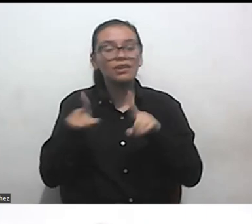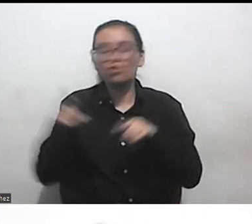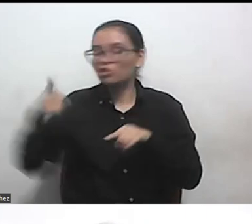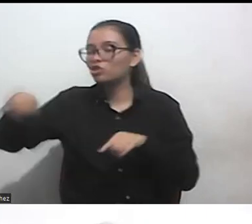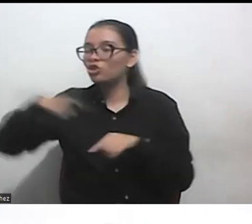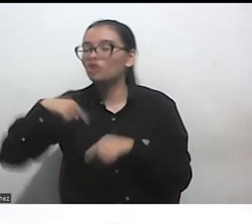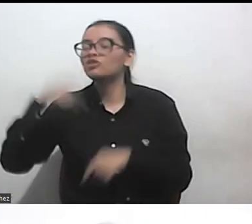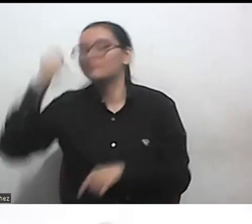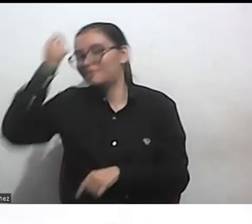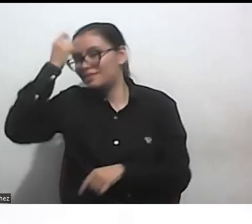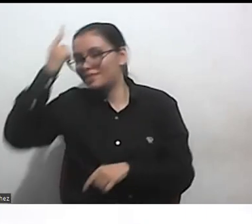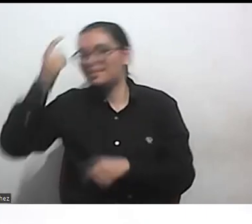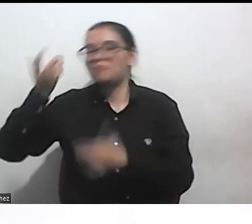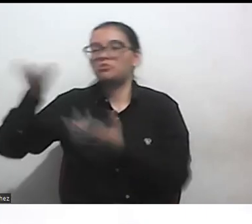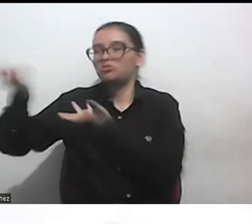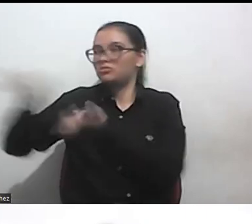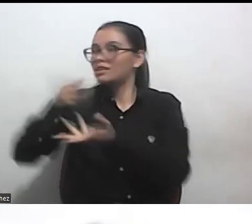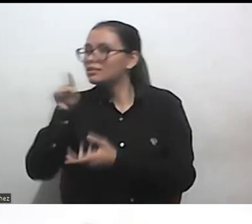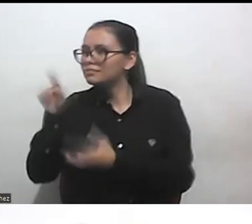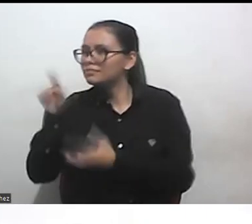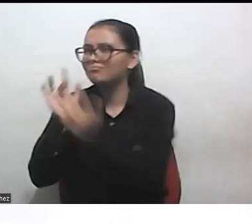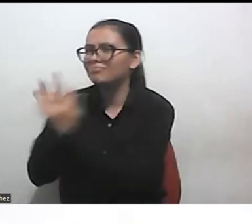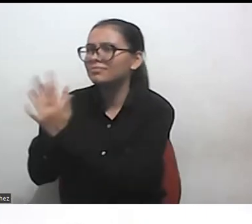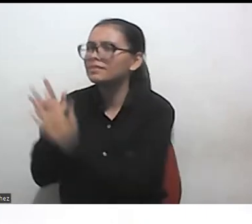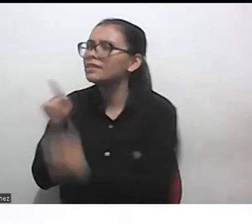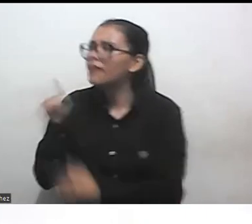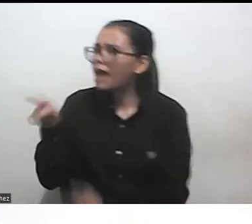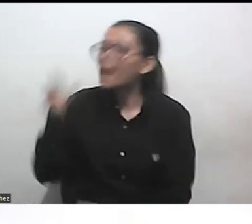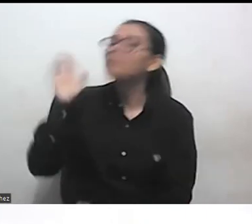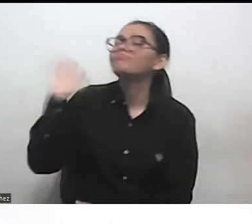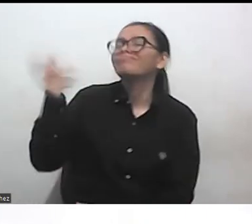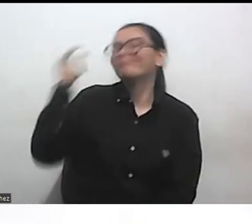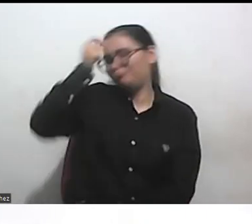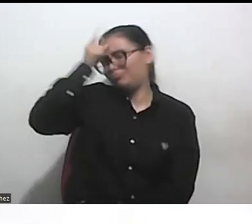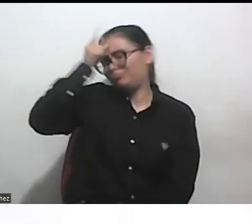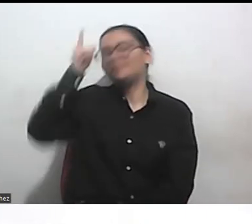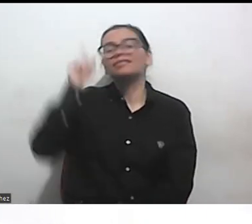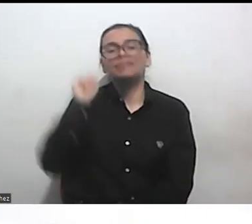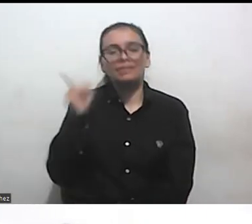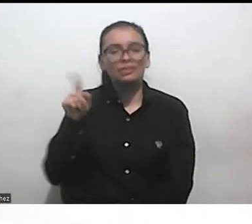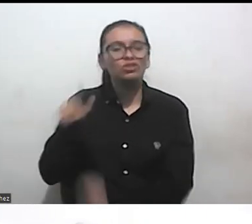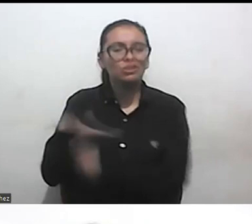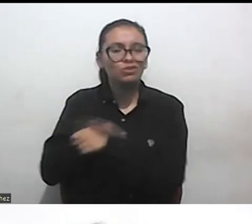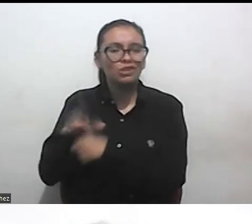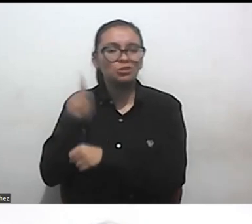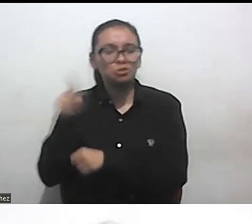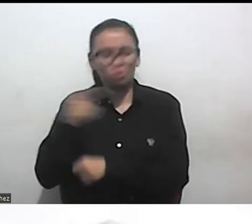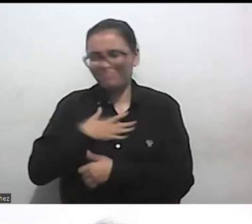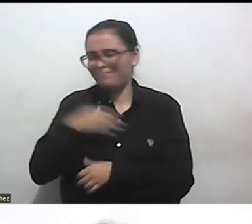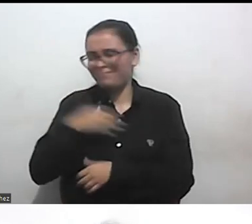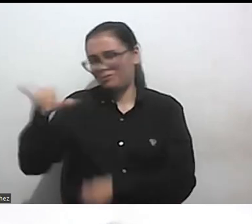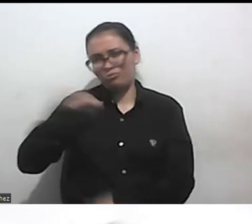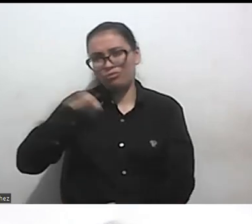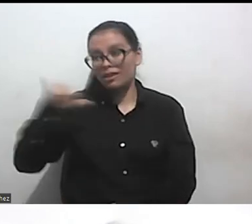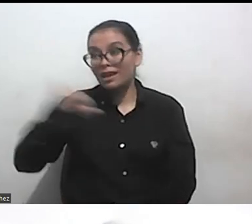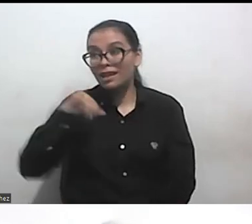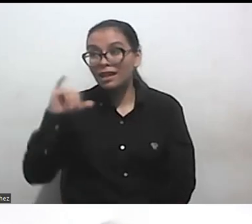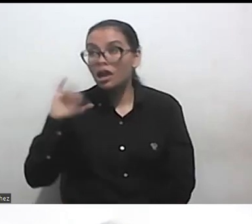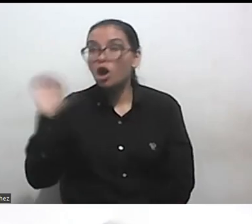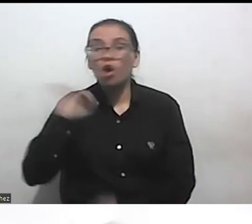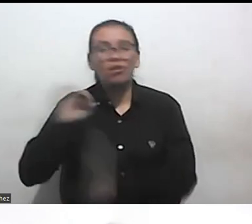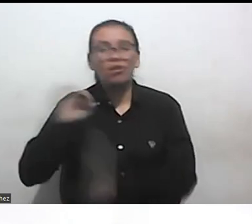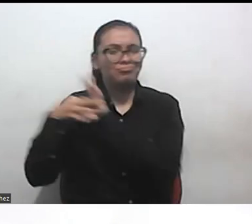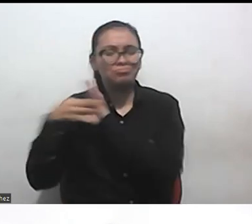todos sabemos lo que a la otra persona le ha pasado o podemos entenderlo de manera agarrarlo mucho más